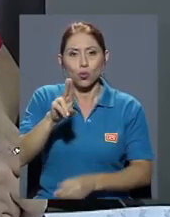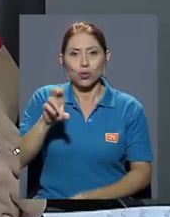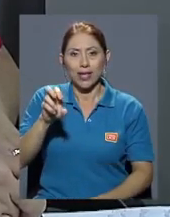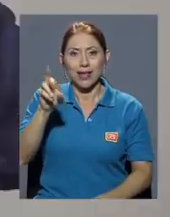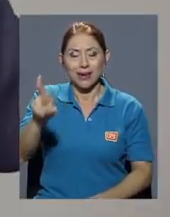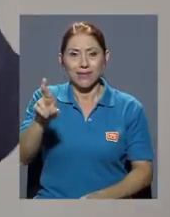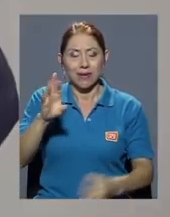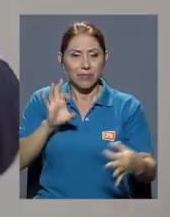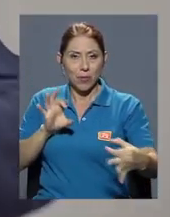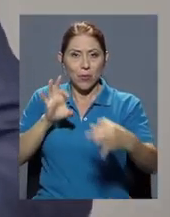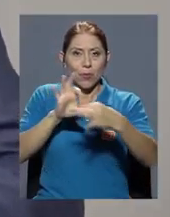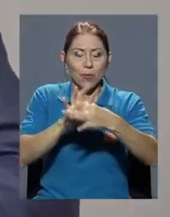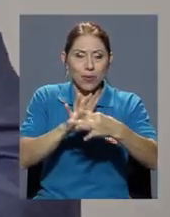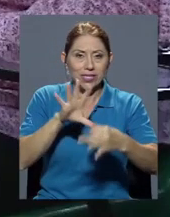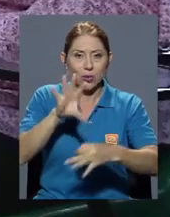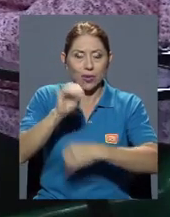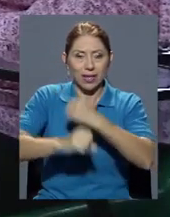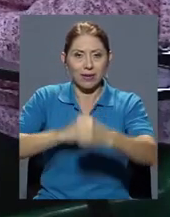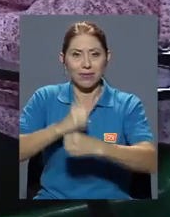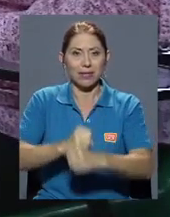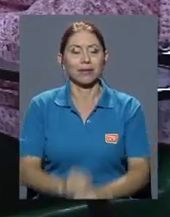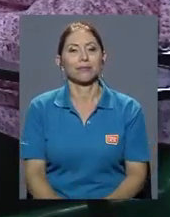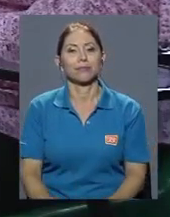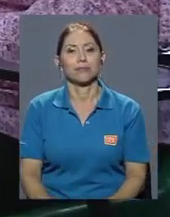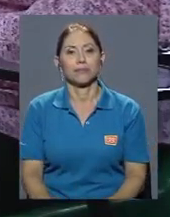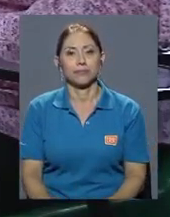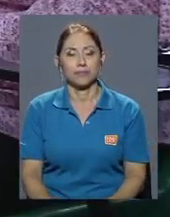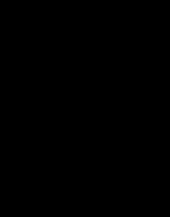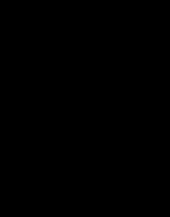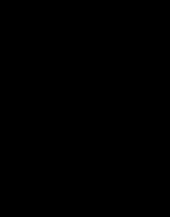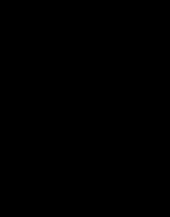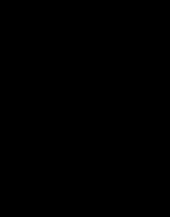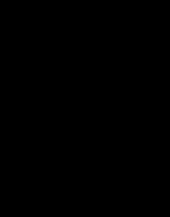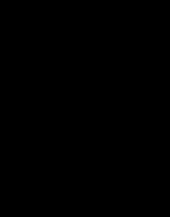en el marco de su 50 aniversario. ¡Suscríbete al